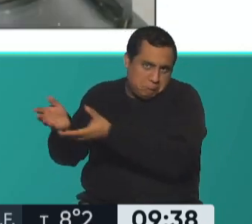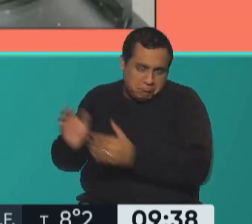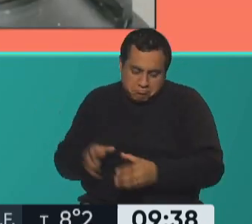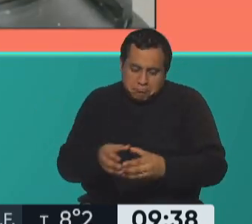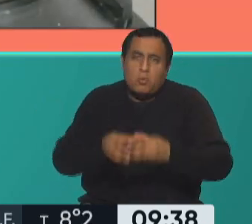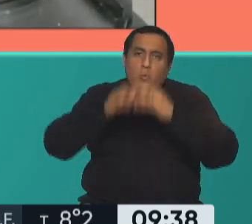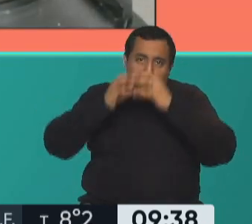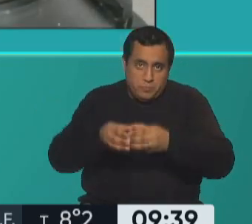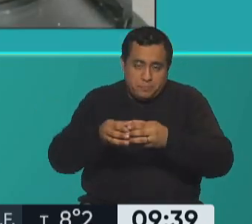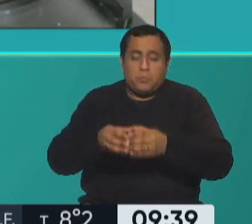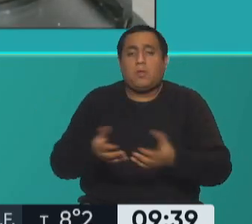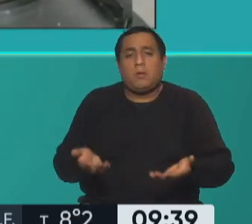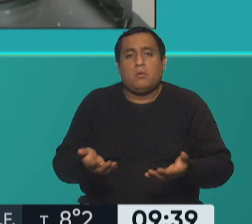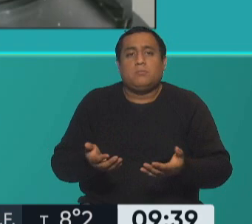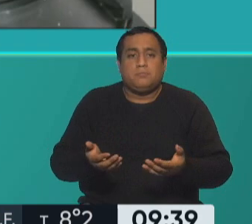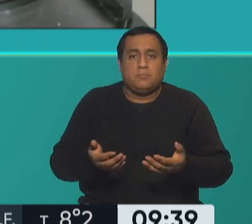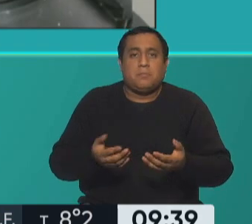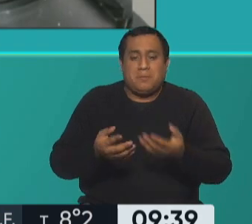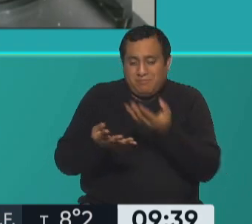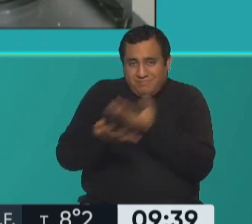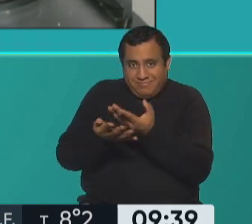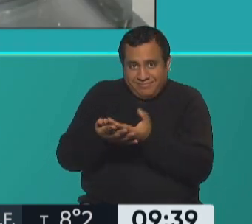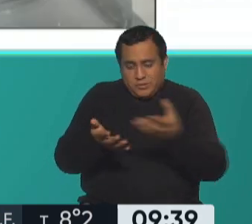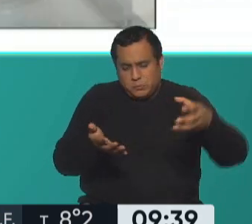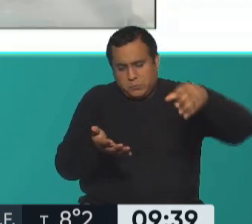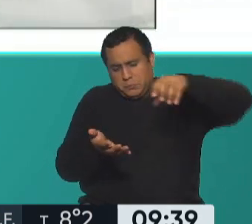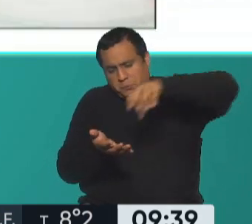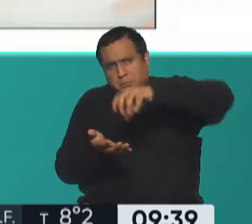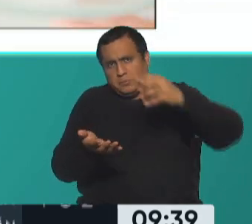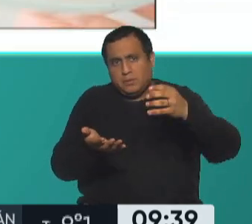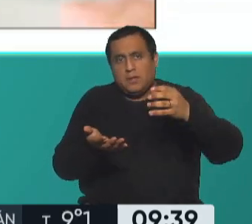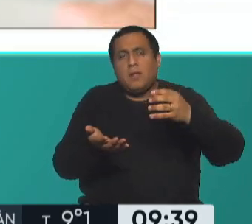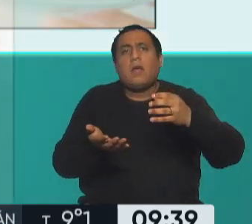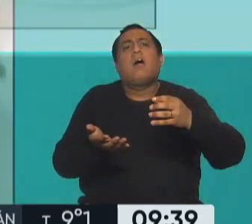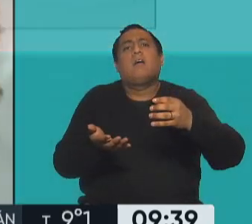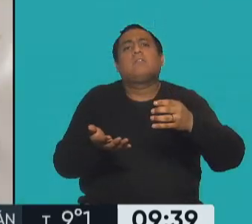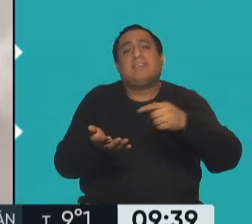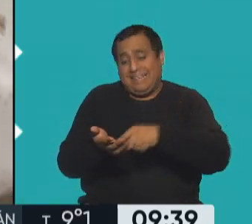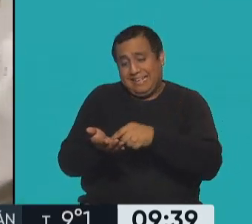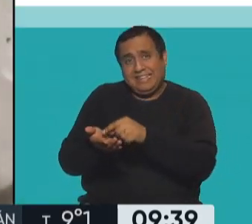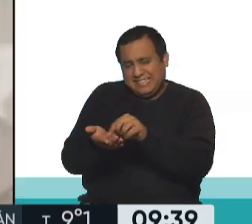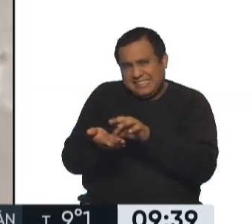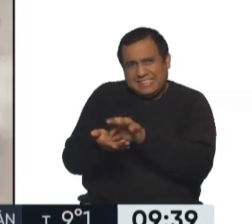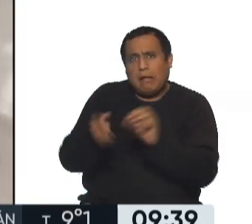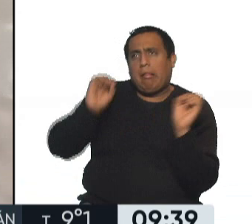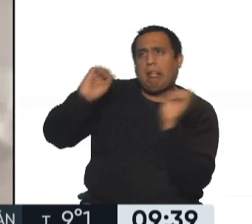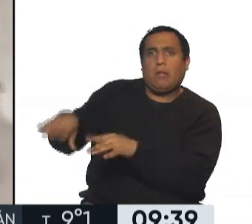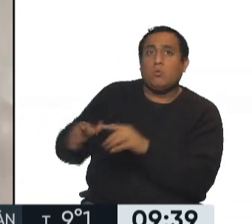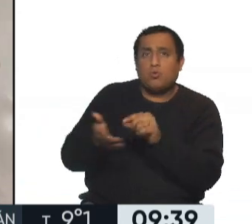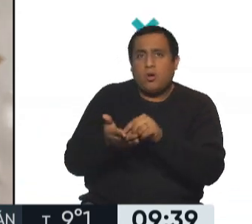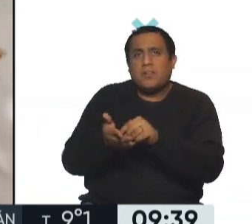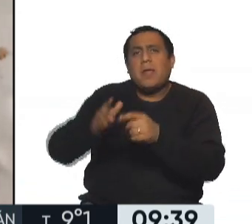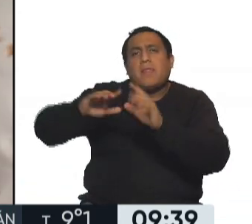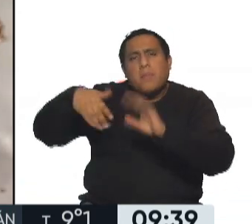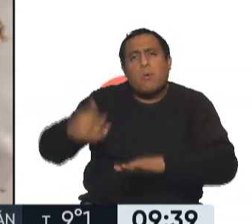digamos, el remanente de la almendra, lo que vamos a hacer nosotros, lo vamos a usar y vamos a hacer un untable. Pero, como ves,